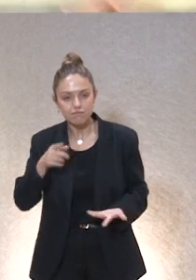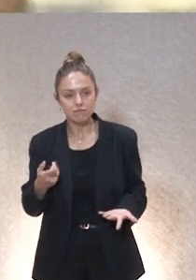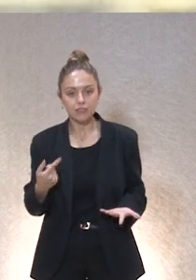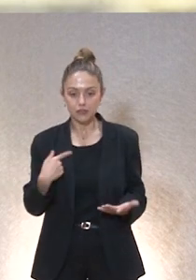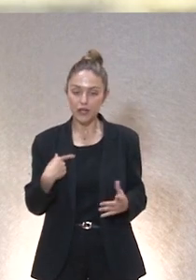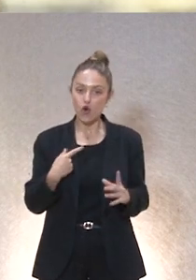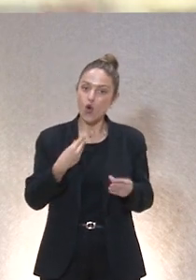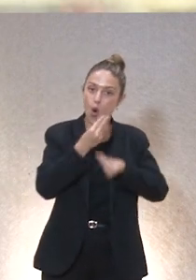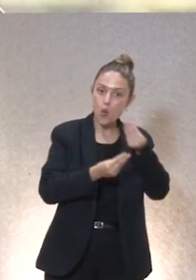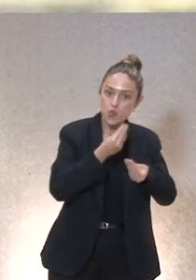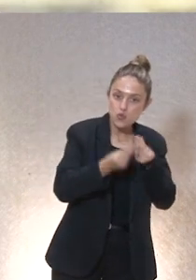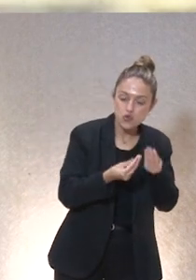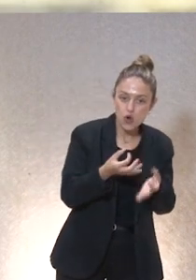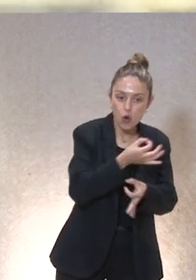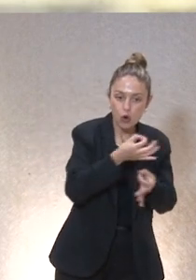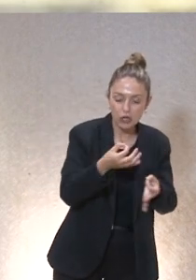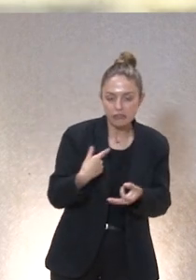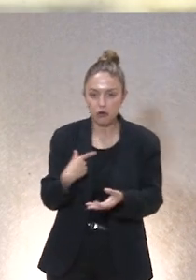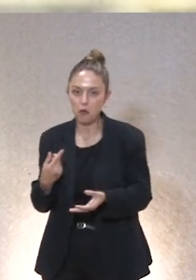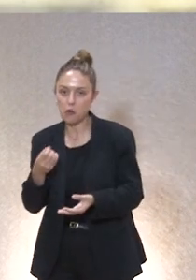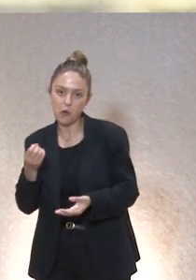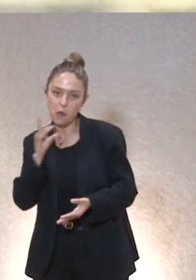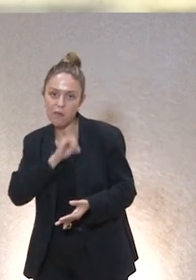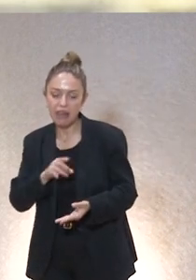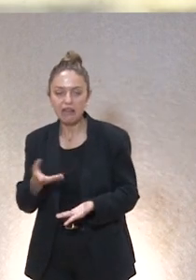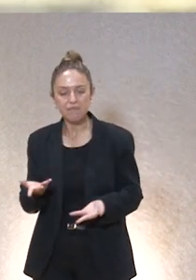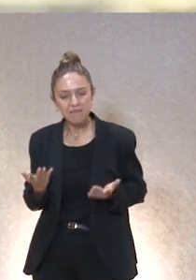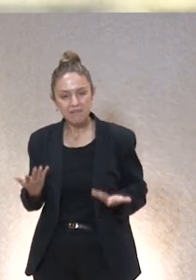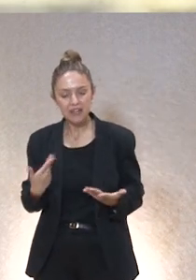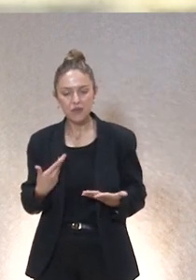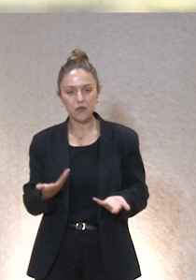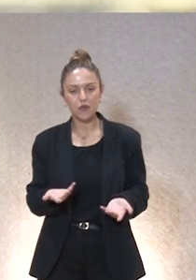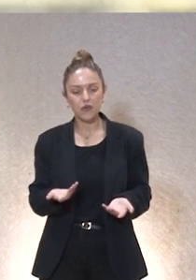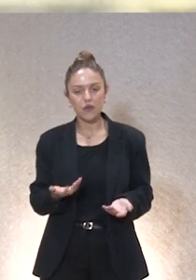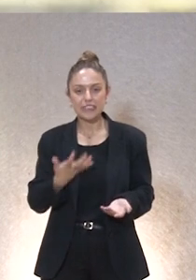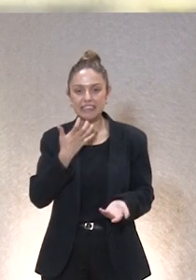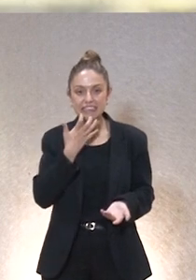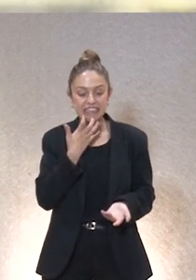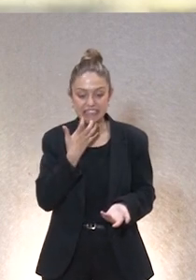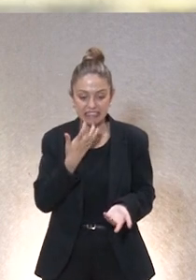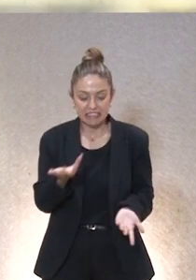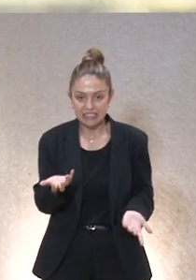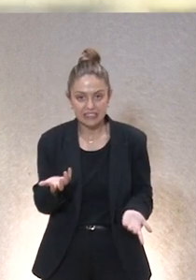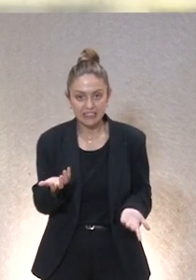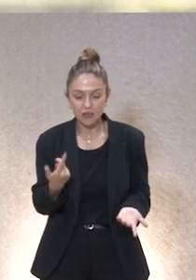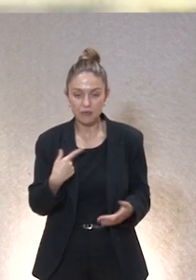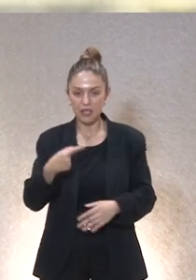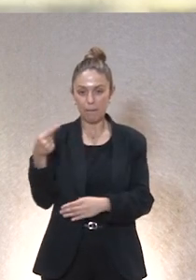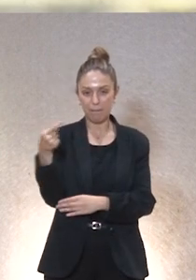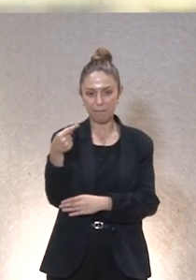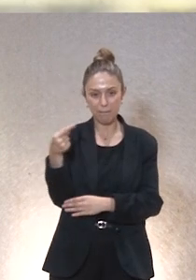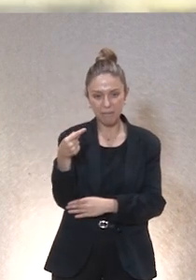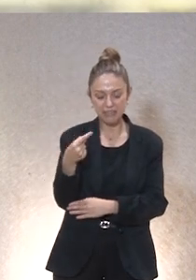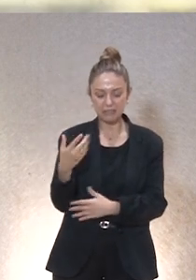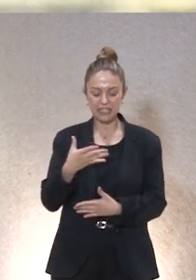uso correcto o incorrecto se regule o no se regule ¿por qué? pues porque en realidad si no vamos a ser pesimistas vamos a